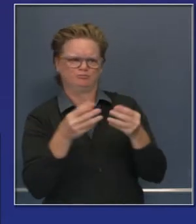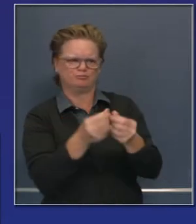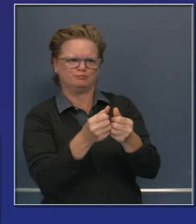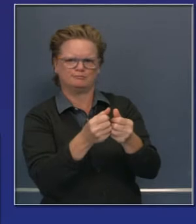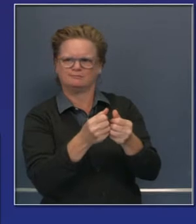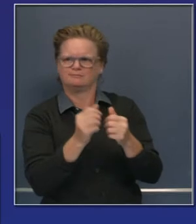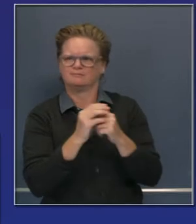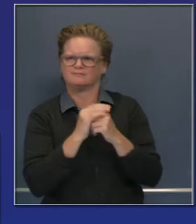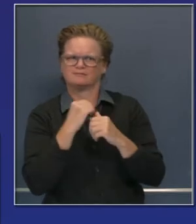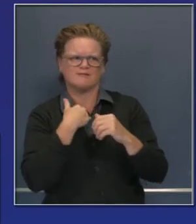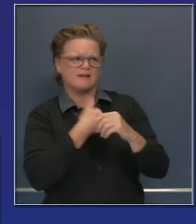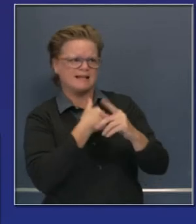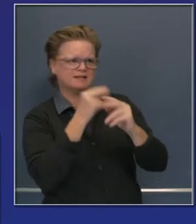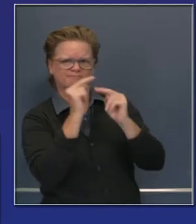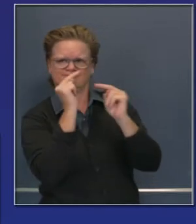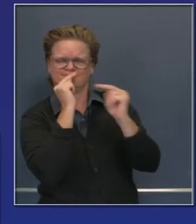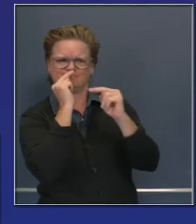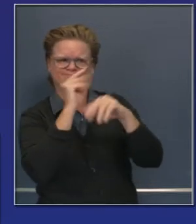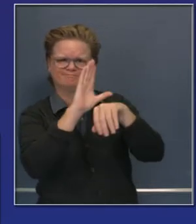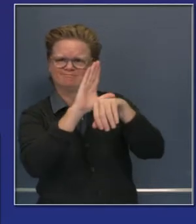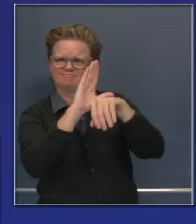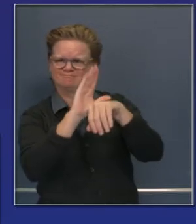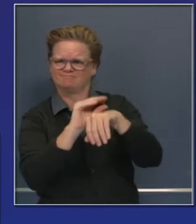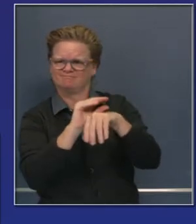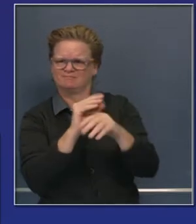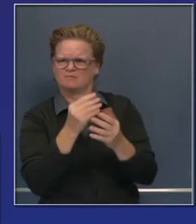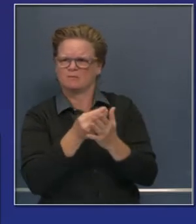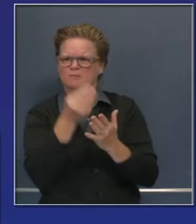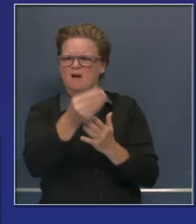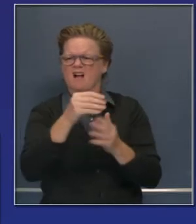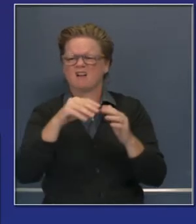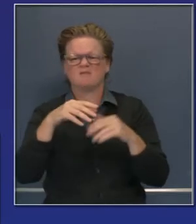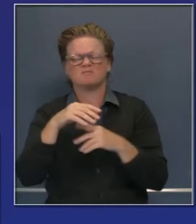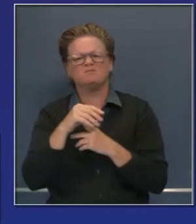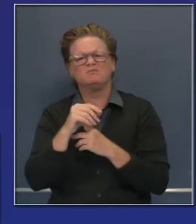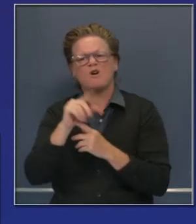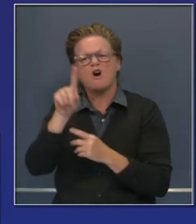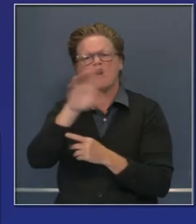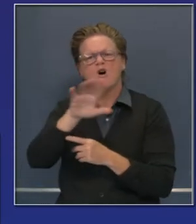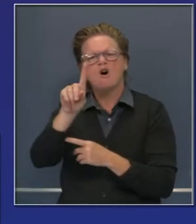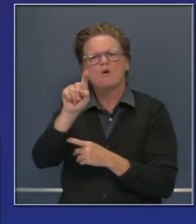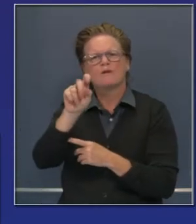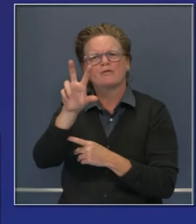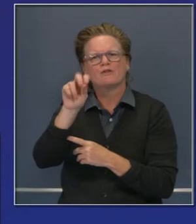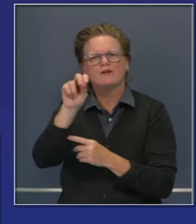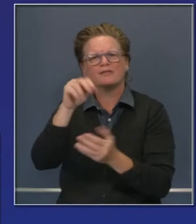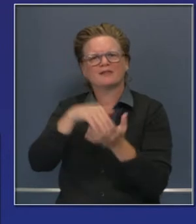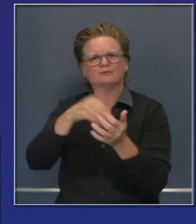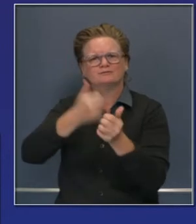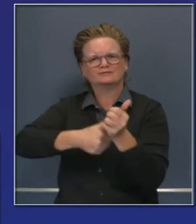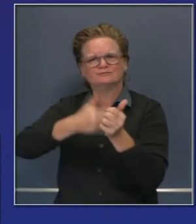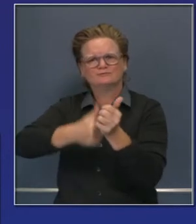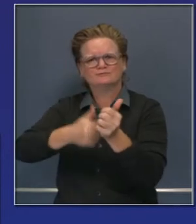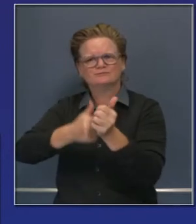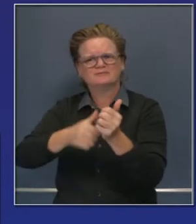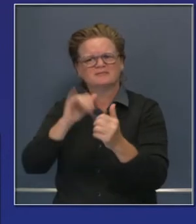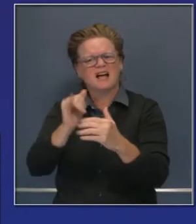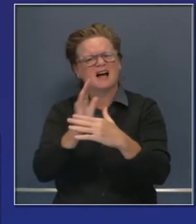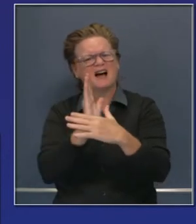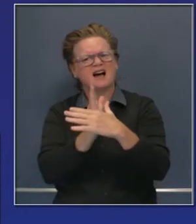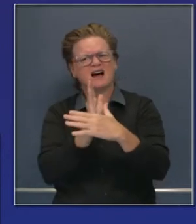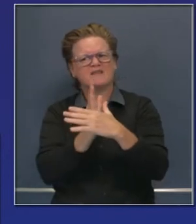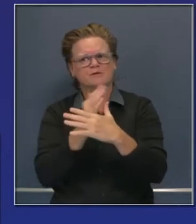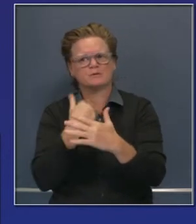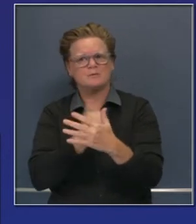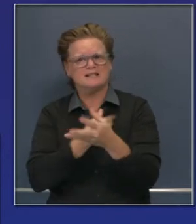el costo por unidad a un promedio de menos de ciento treinta mil dólares. El objetivo original era de ciento cincuenta mil. Actualmente tenemos un promedio